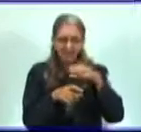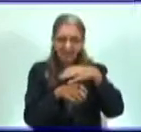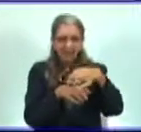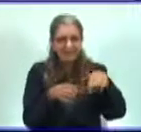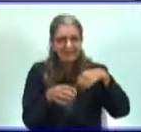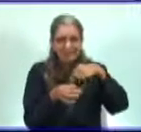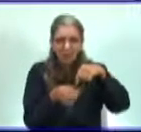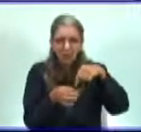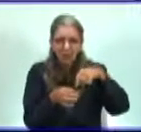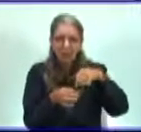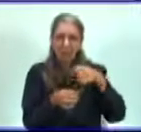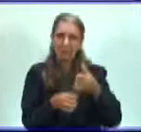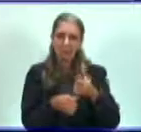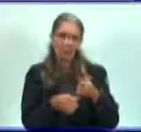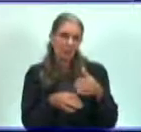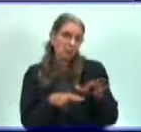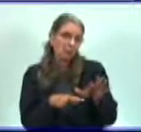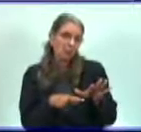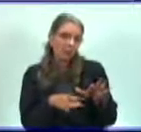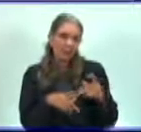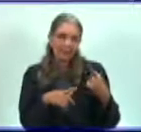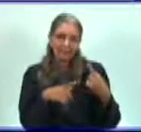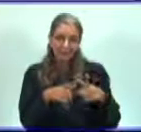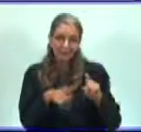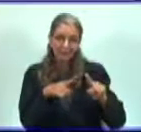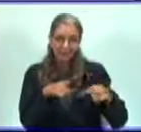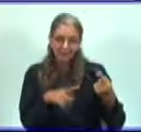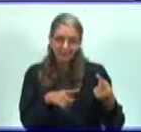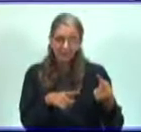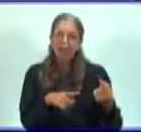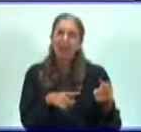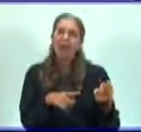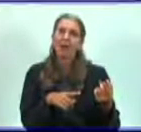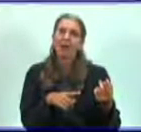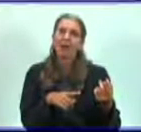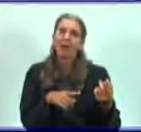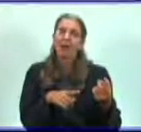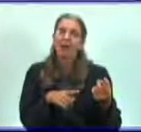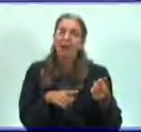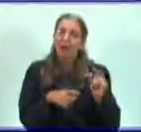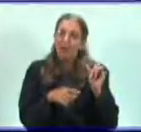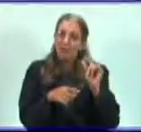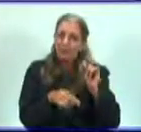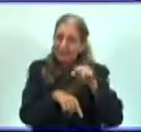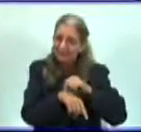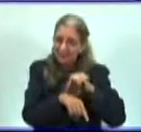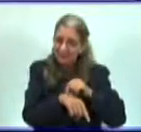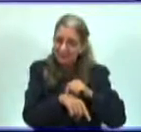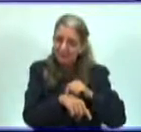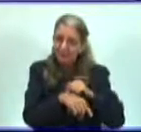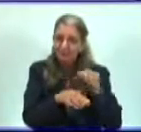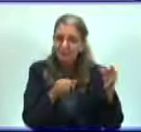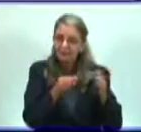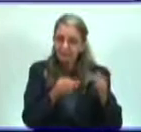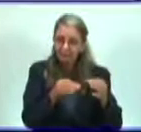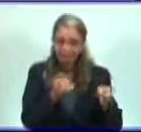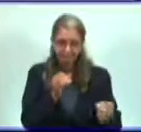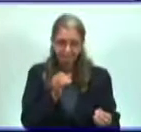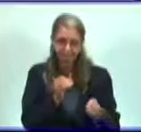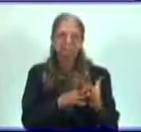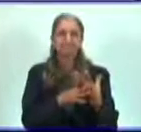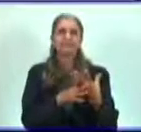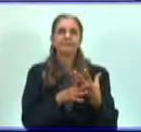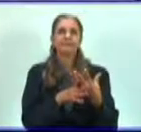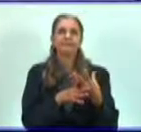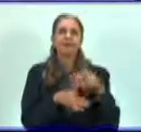cuando las condiciones estén creadas, él recupera su función y